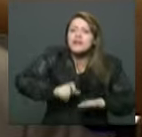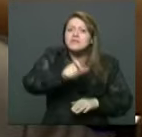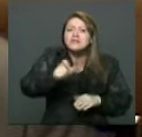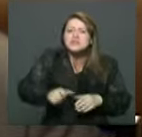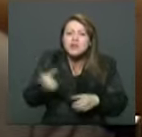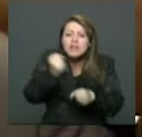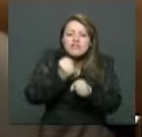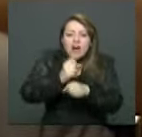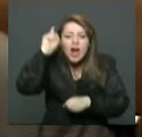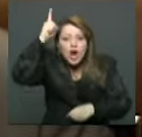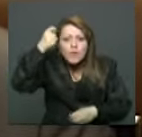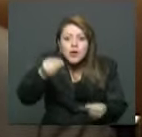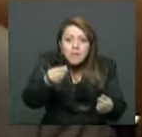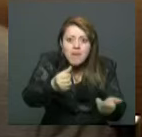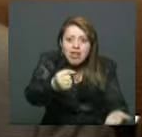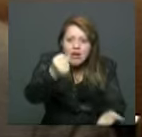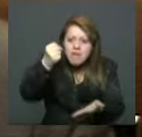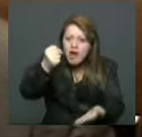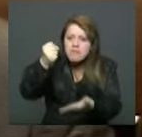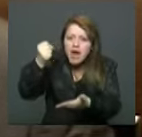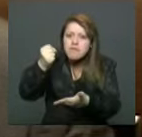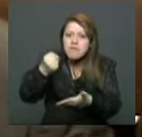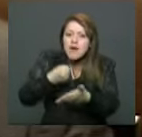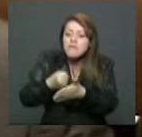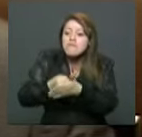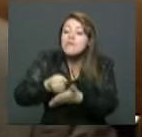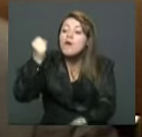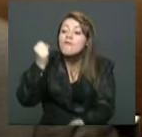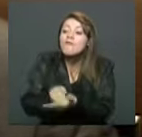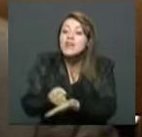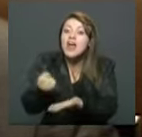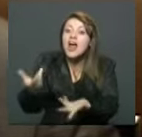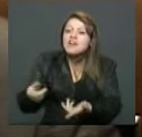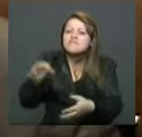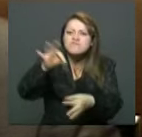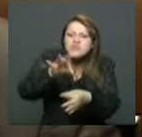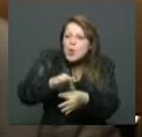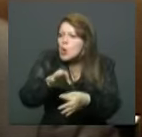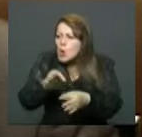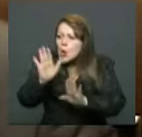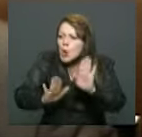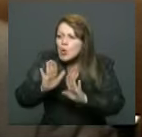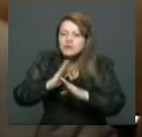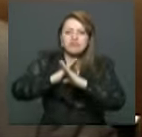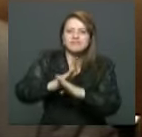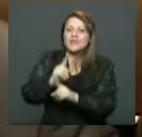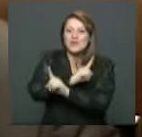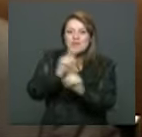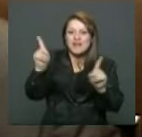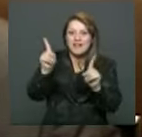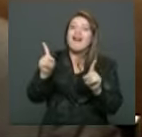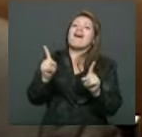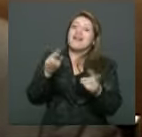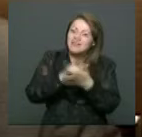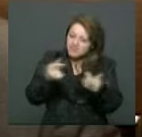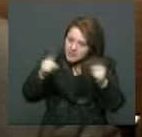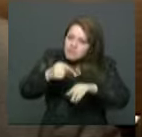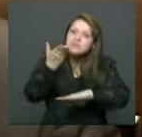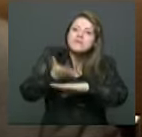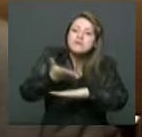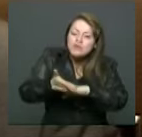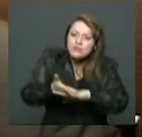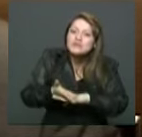utilizara recursos públicos para presionar al pueblo colombiano para que favoreciera a uno u otro candidato, tenía que ser también perseguido por el poder